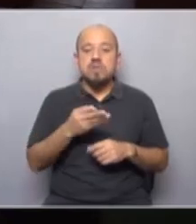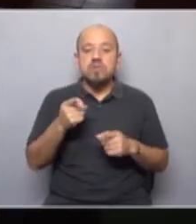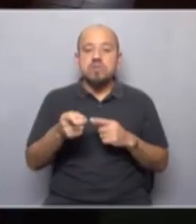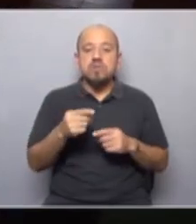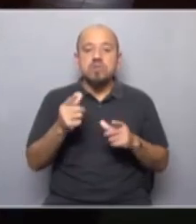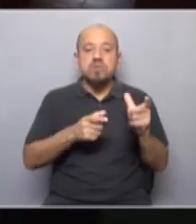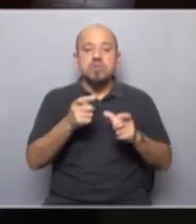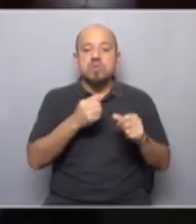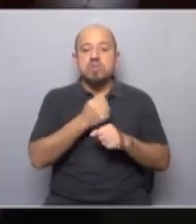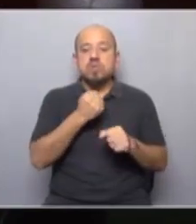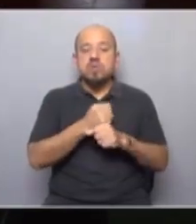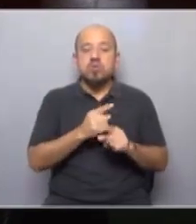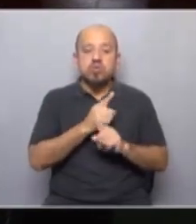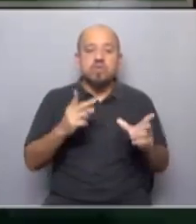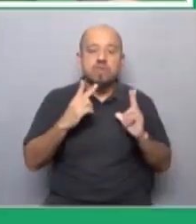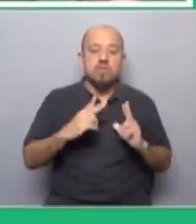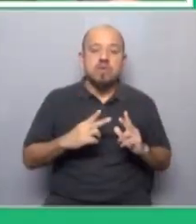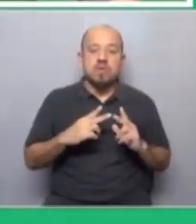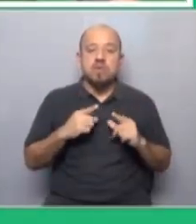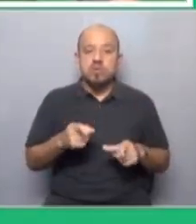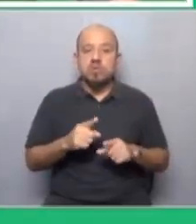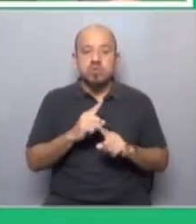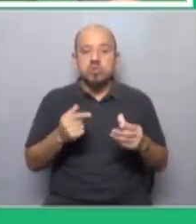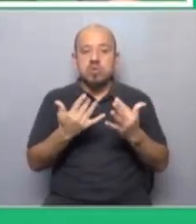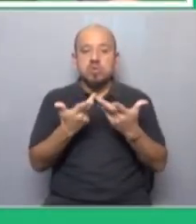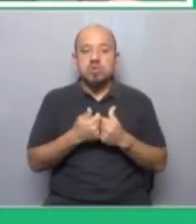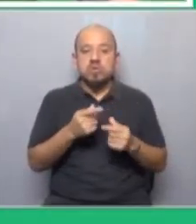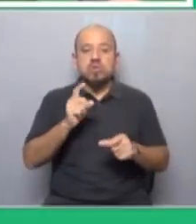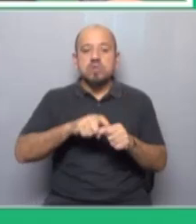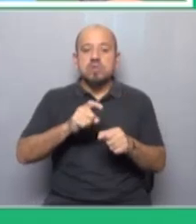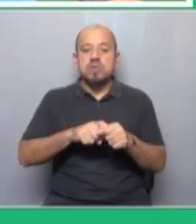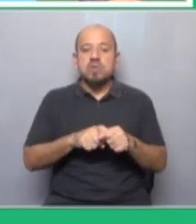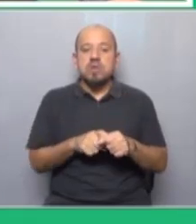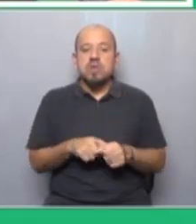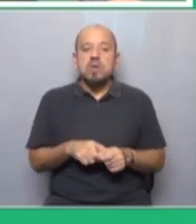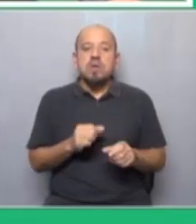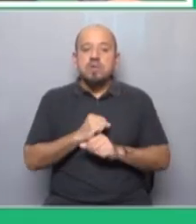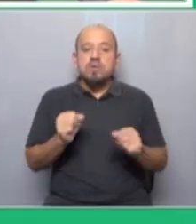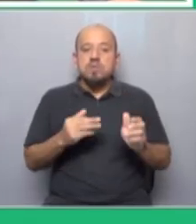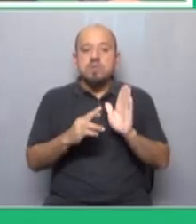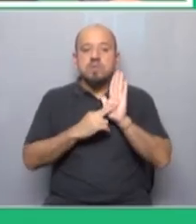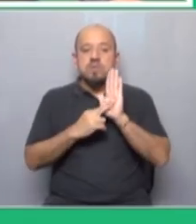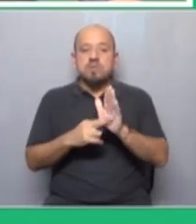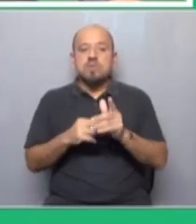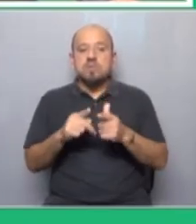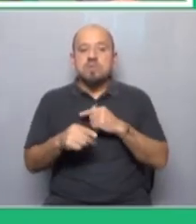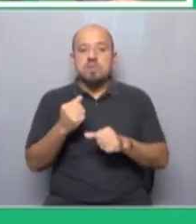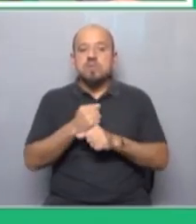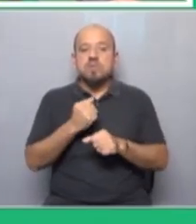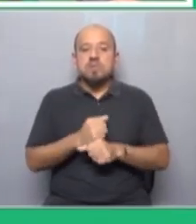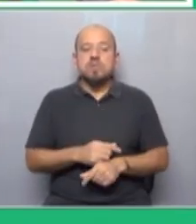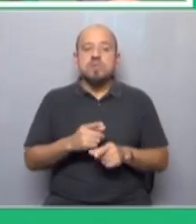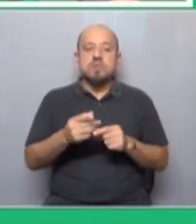% de las y los trabajadores son informales y esos no están organizados en ningún sindicato ¿se puede representar hoy a la clase obrera y no hablar de